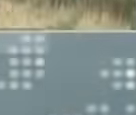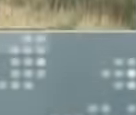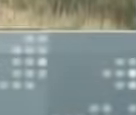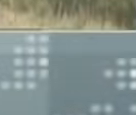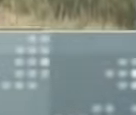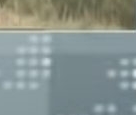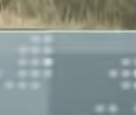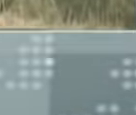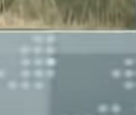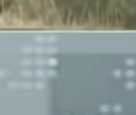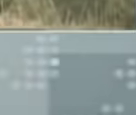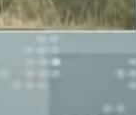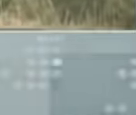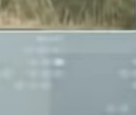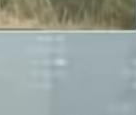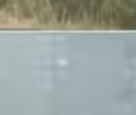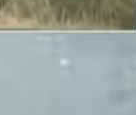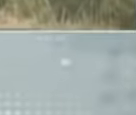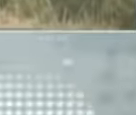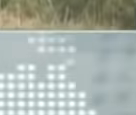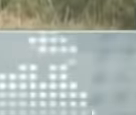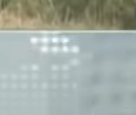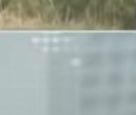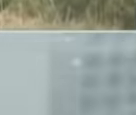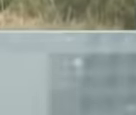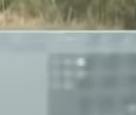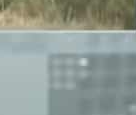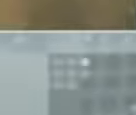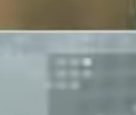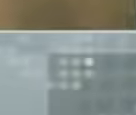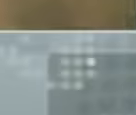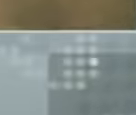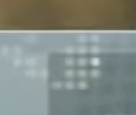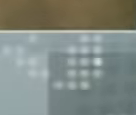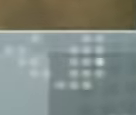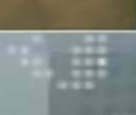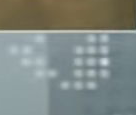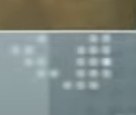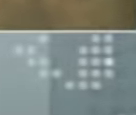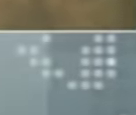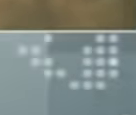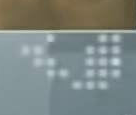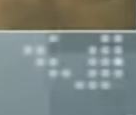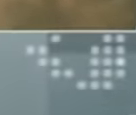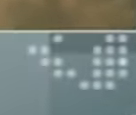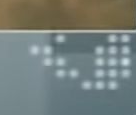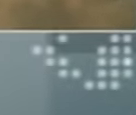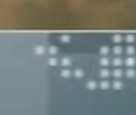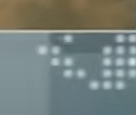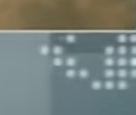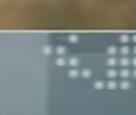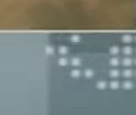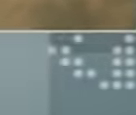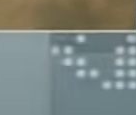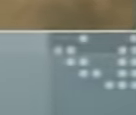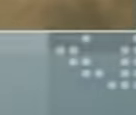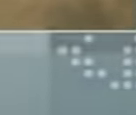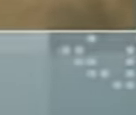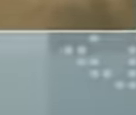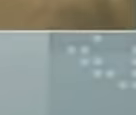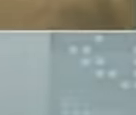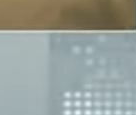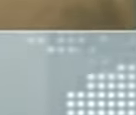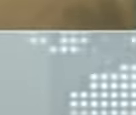Cuando se seca el Paraná, dijo a primera, el Paraná se secó. Y la gente puede pasar a pie